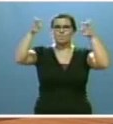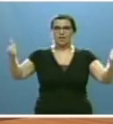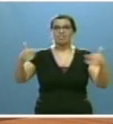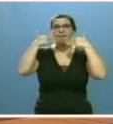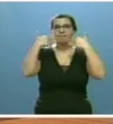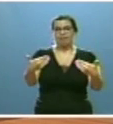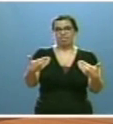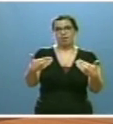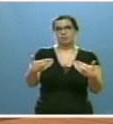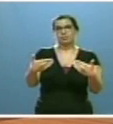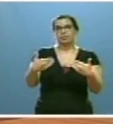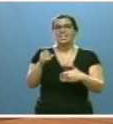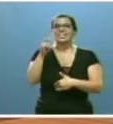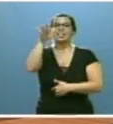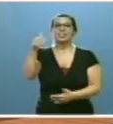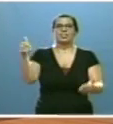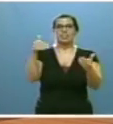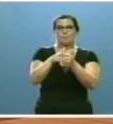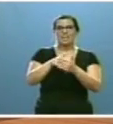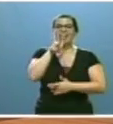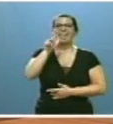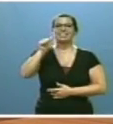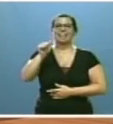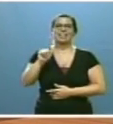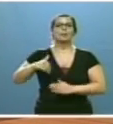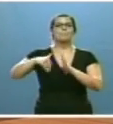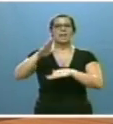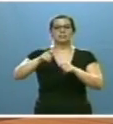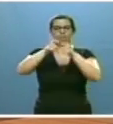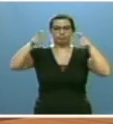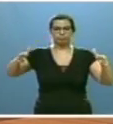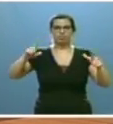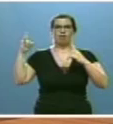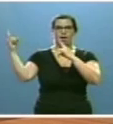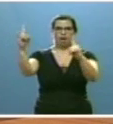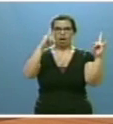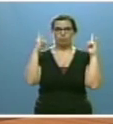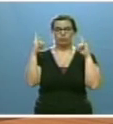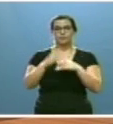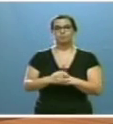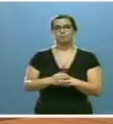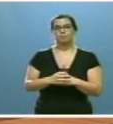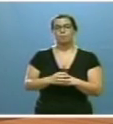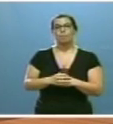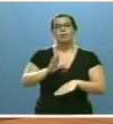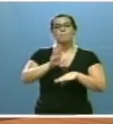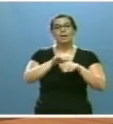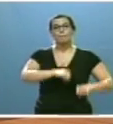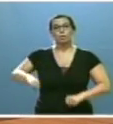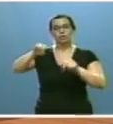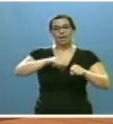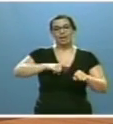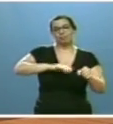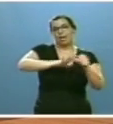la repoblación de al menos 15.000 nuevas hectáreas. Para avanzar en la protección de nuestro medio natural,